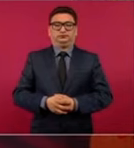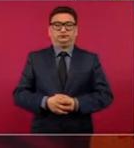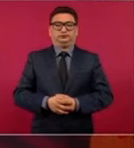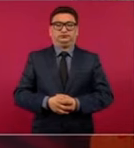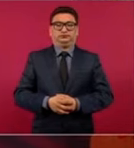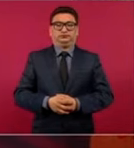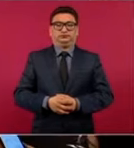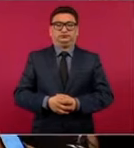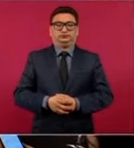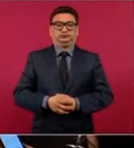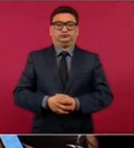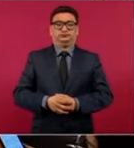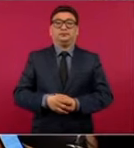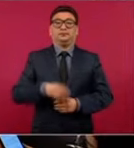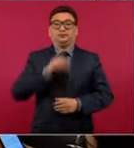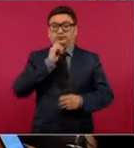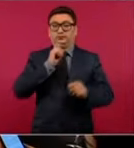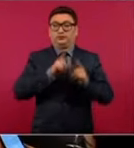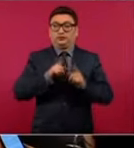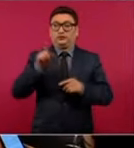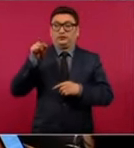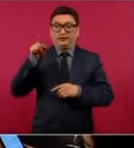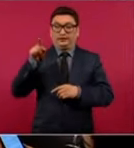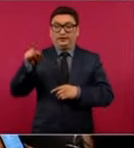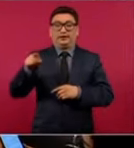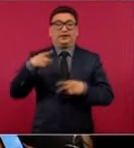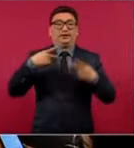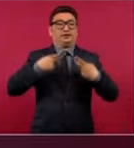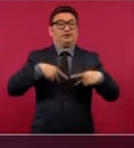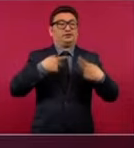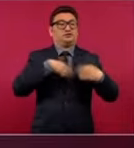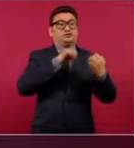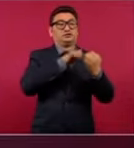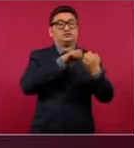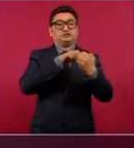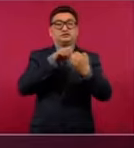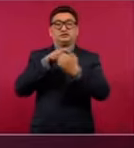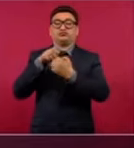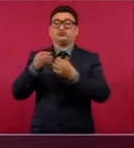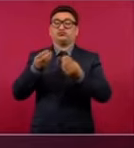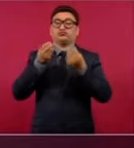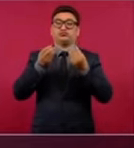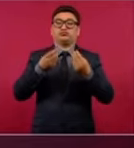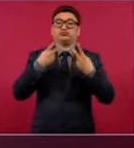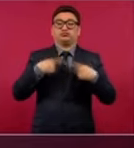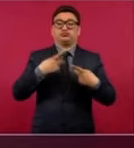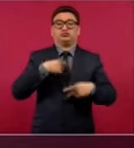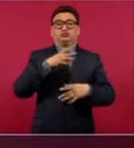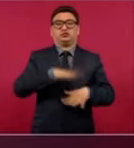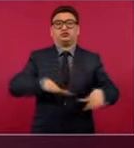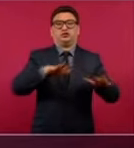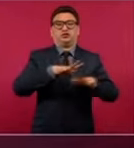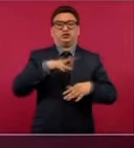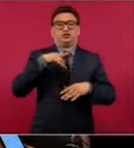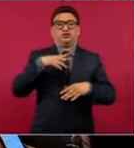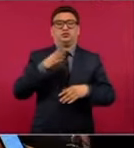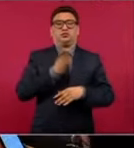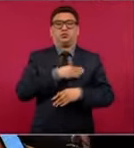quien engañó a mucha gente de buena fe, de buena voluntad,